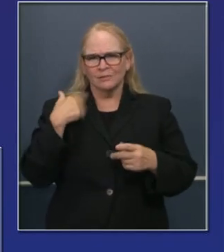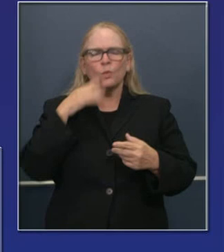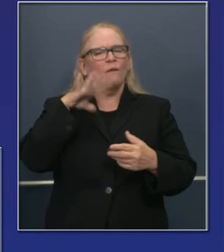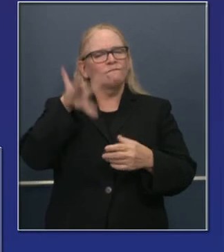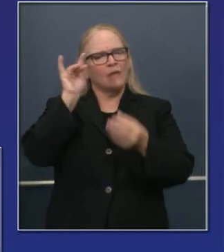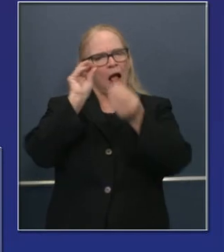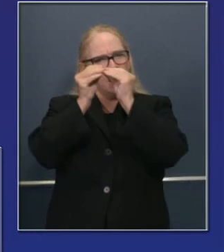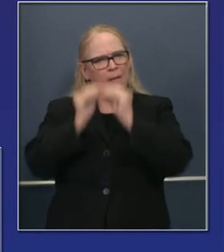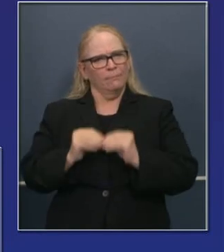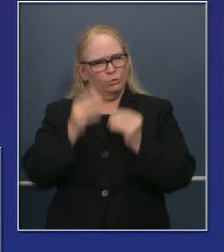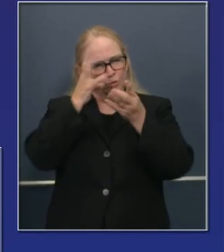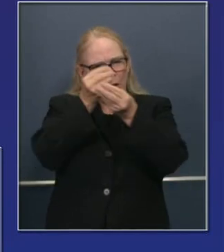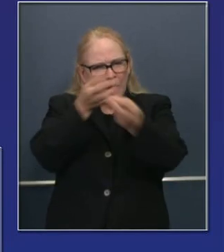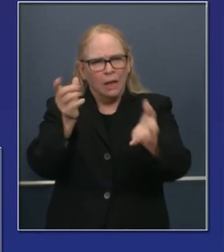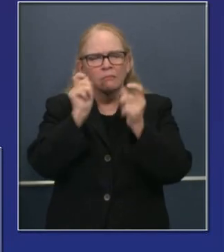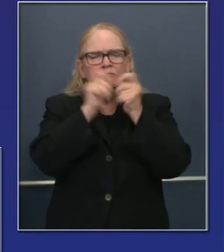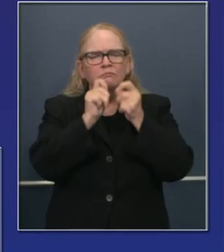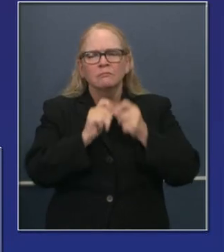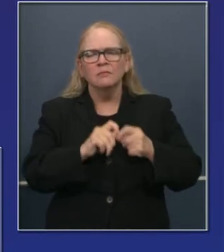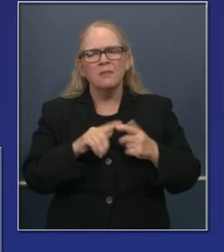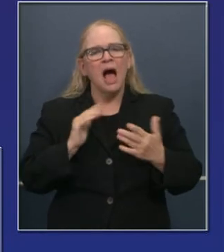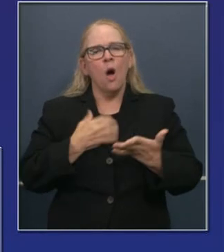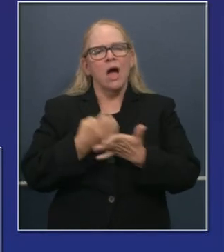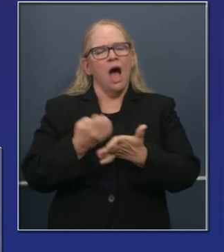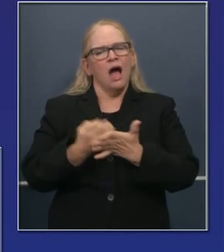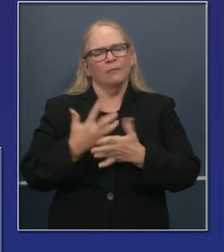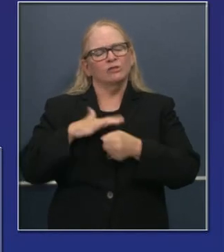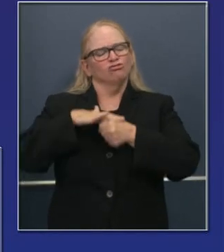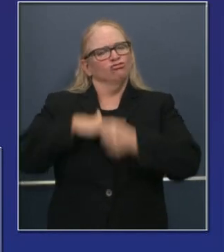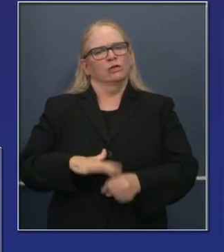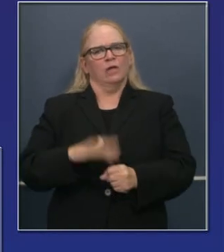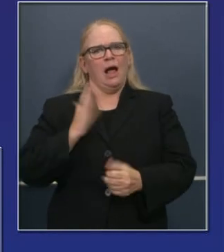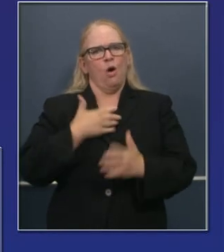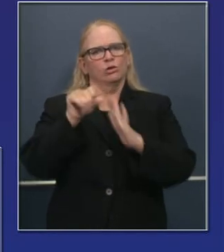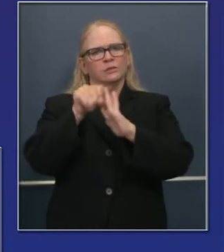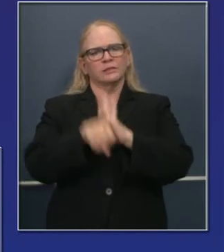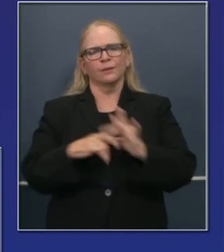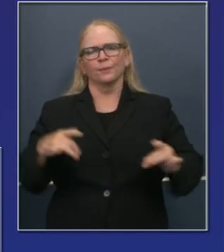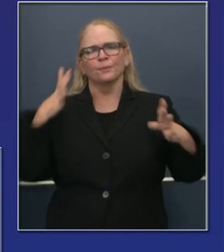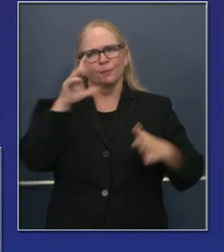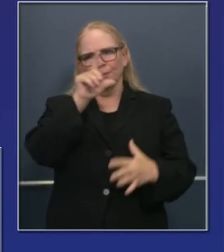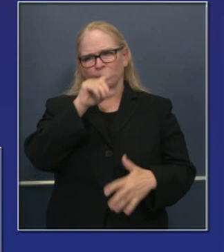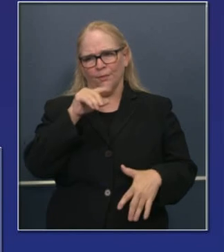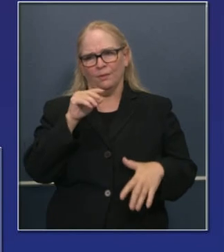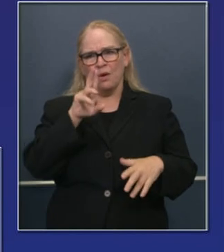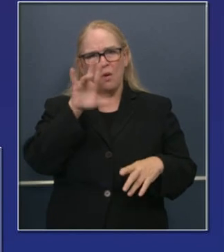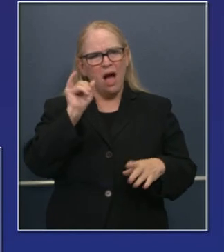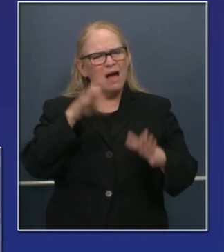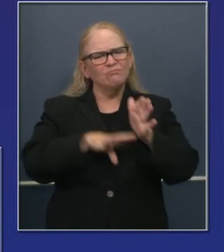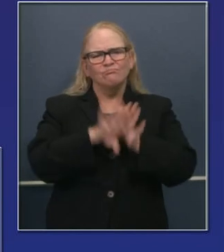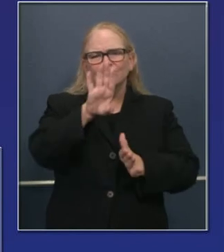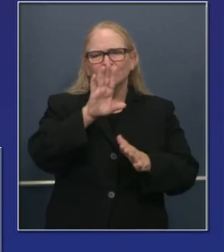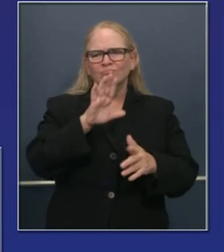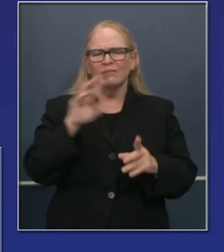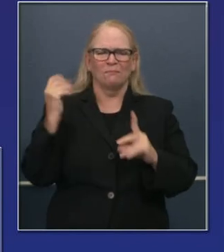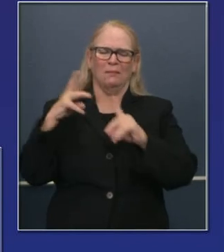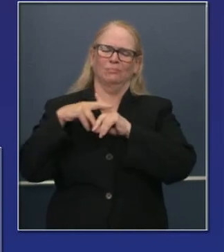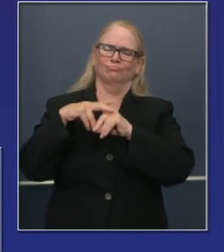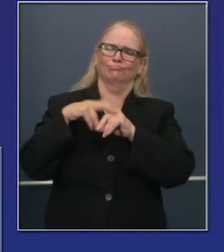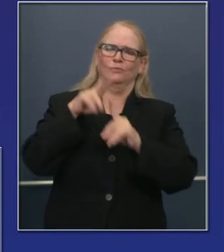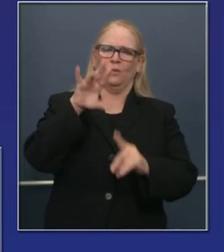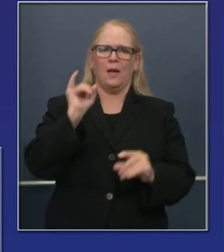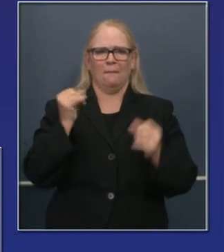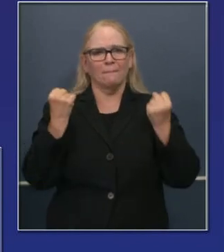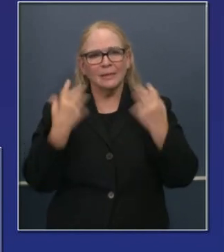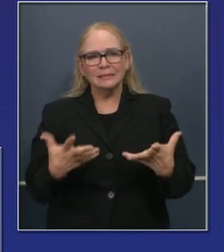Un estrés, una tensión tremenda económica está causando una tensión en los fondos para